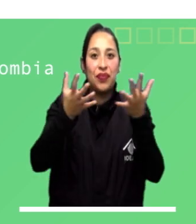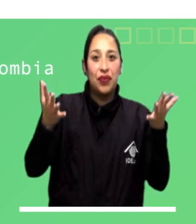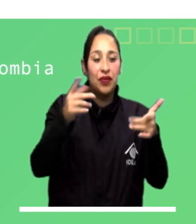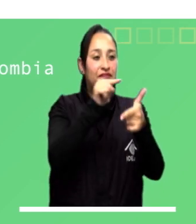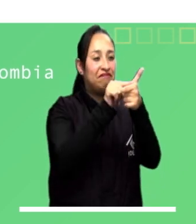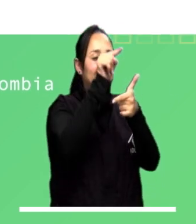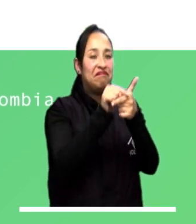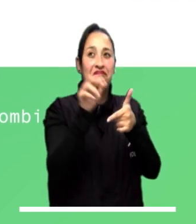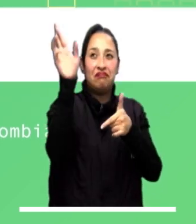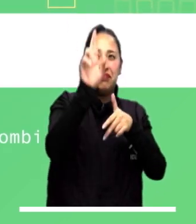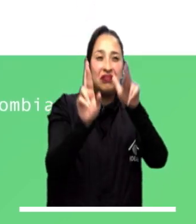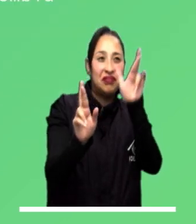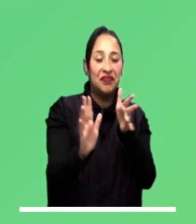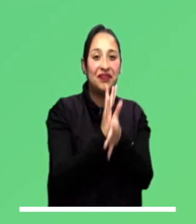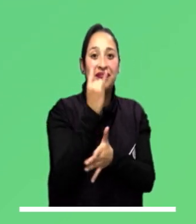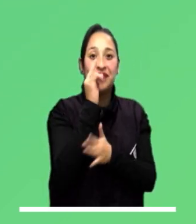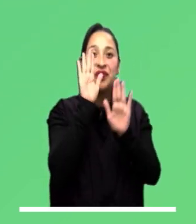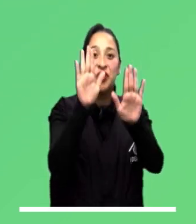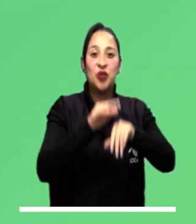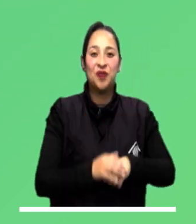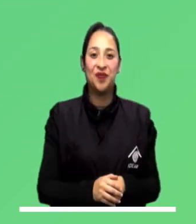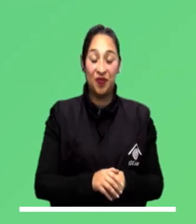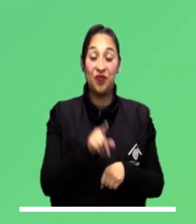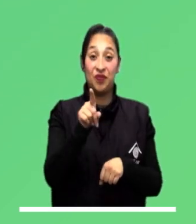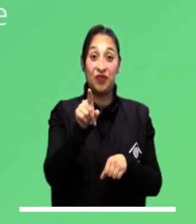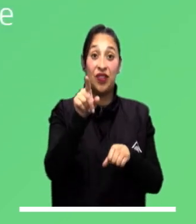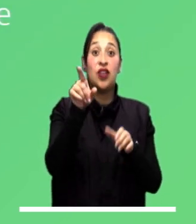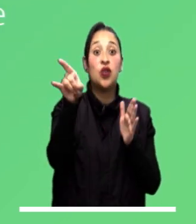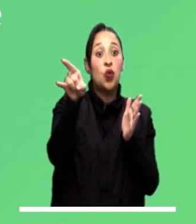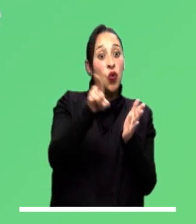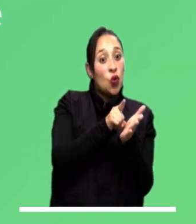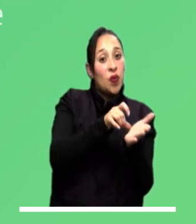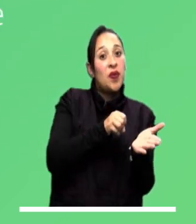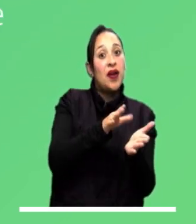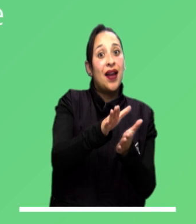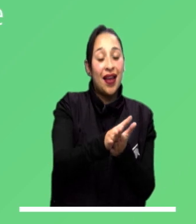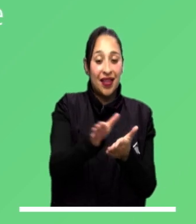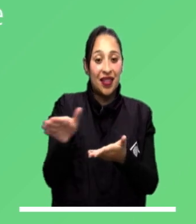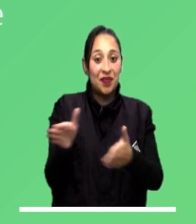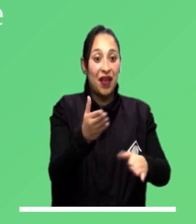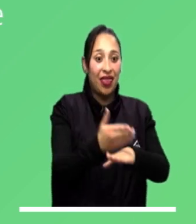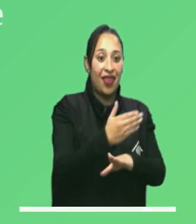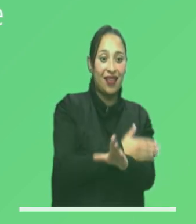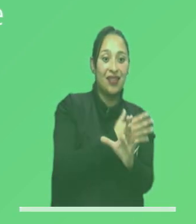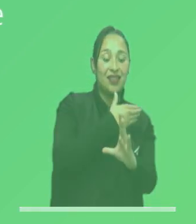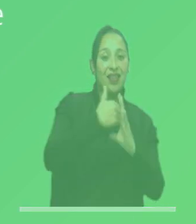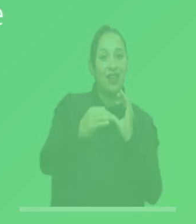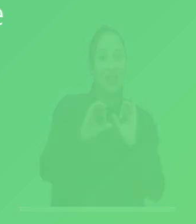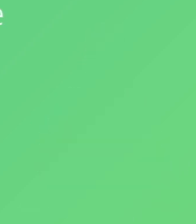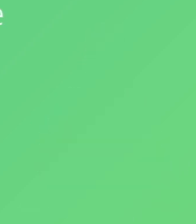otros datos de interés. Descárguela gratis, planee su día y tome las mejores decisiones.